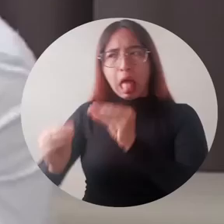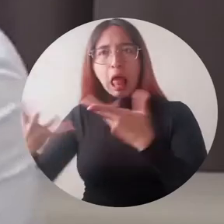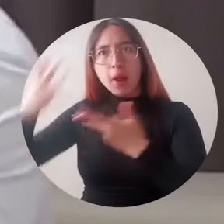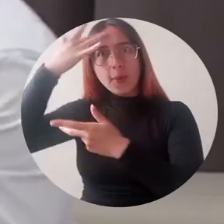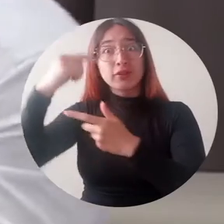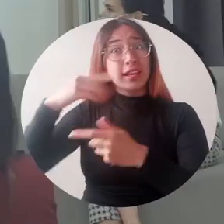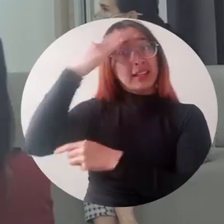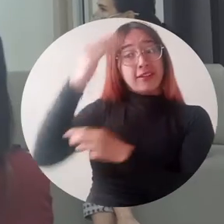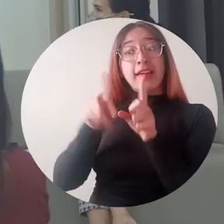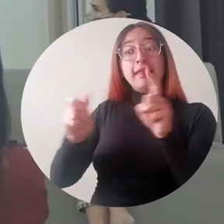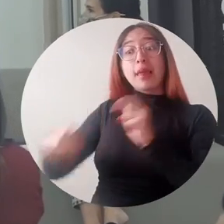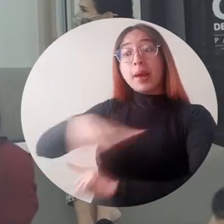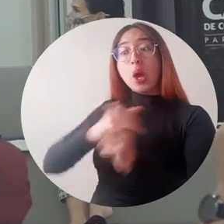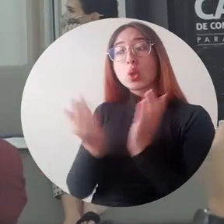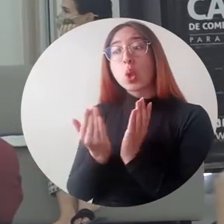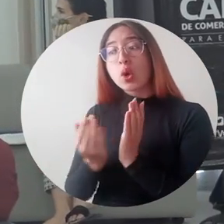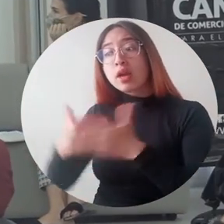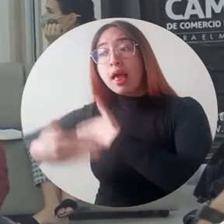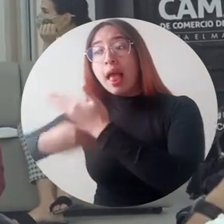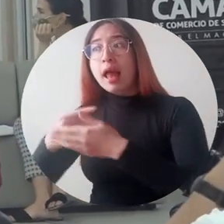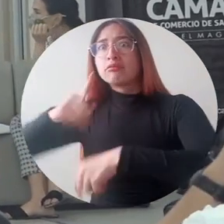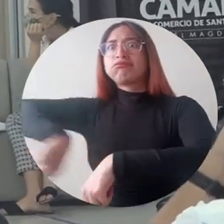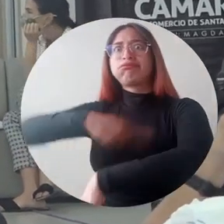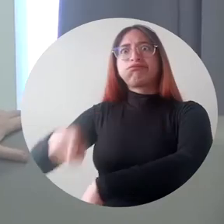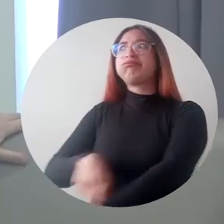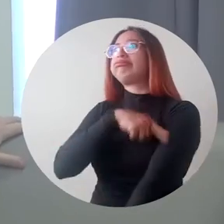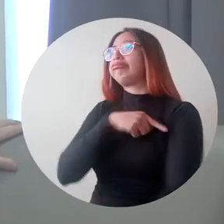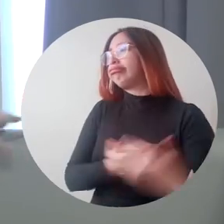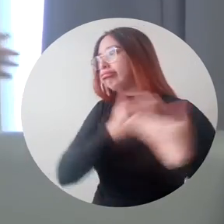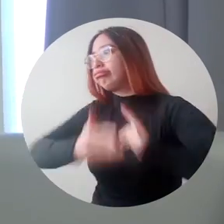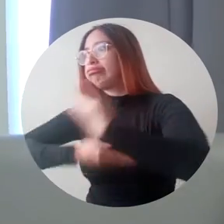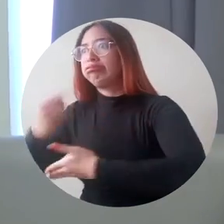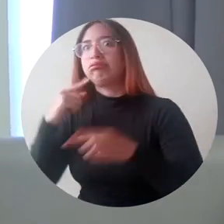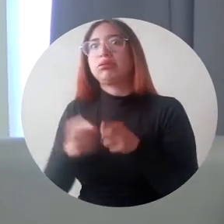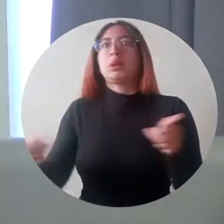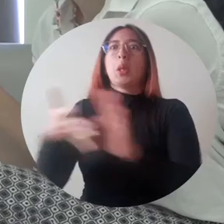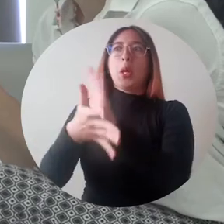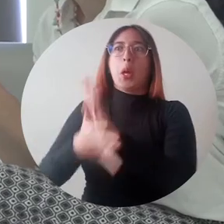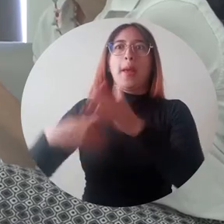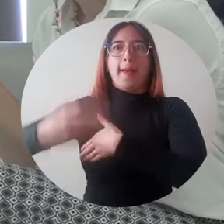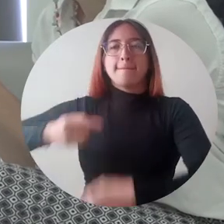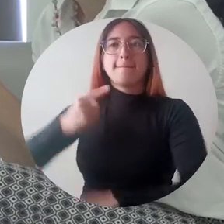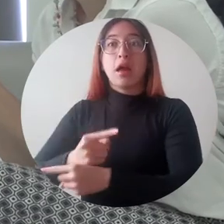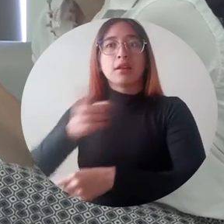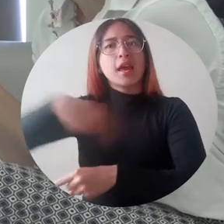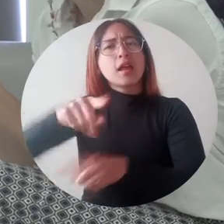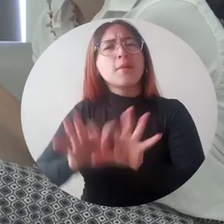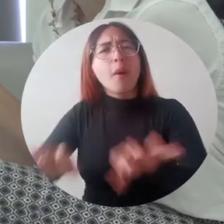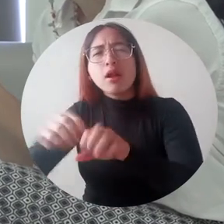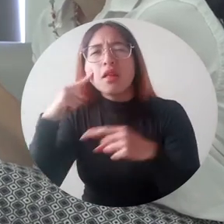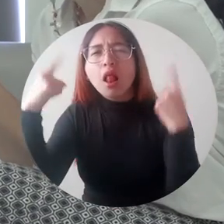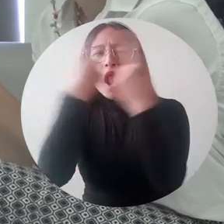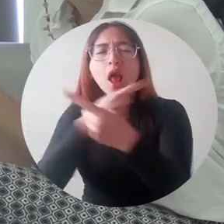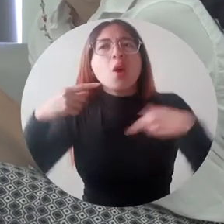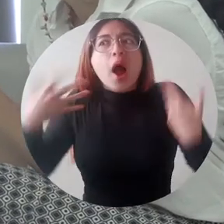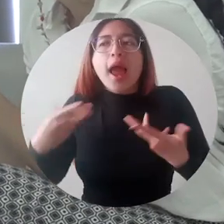largo plazo para que se vean los resultados. Creo que cuando algo no funciona uno tiene que procurar y decir, oiga, ¿qué podemos hacer entre todos? Porque el tema de